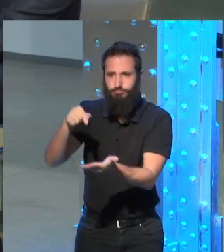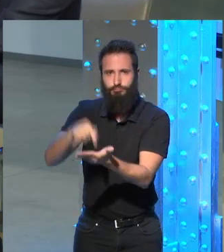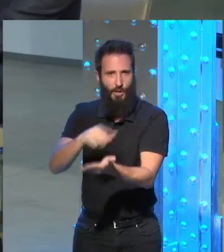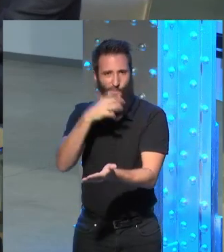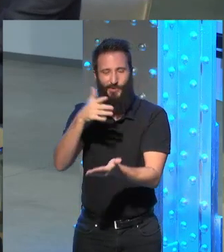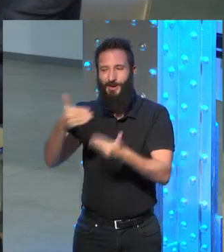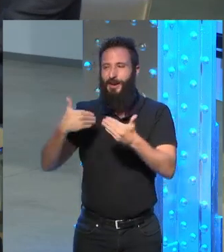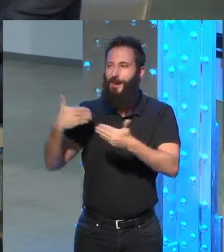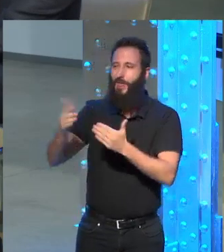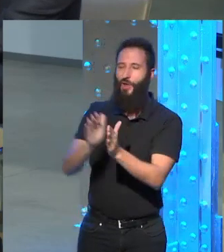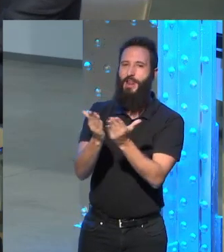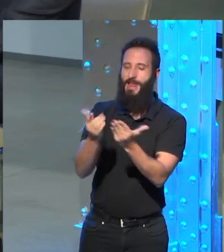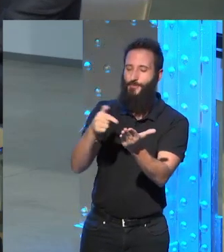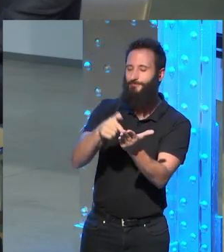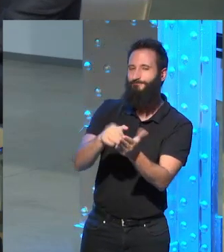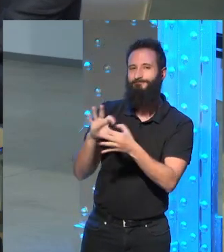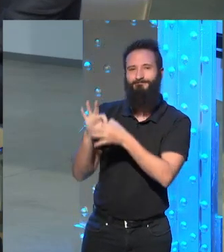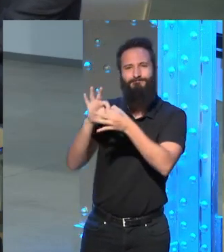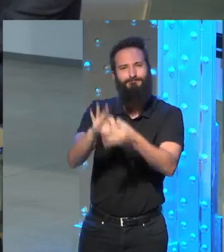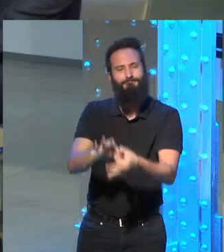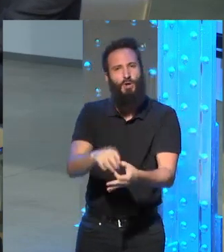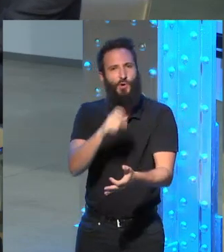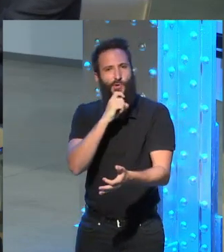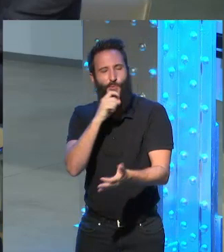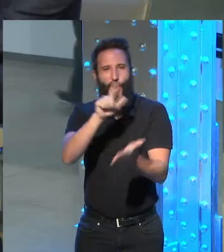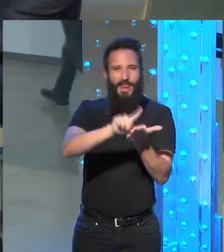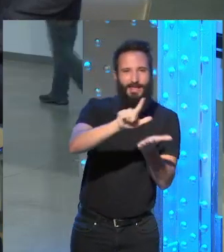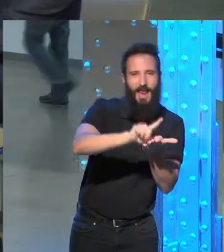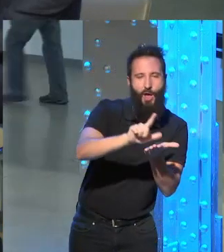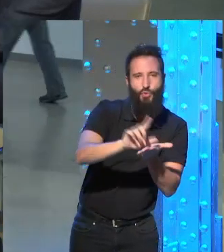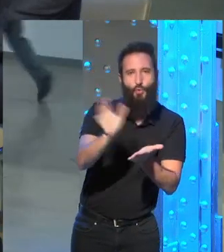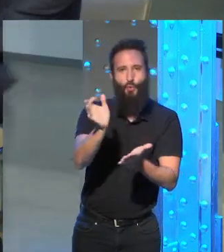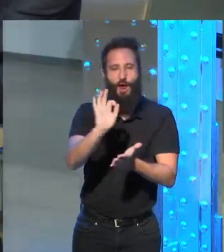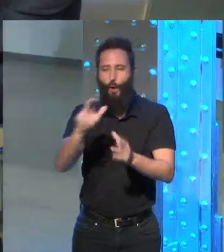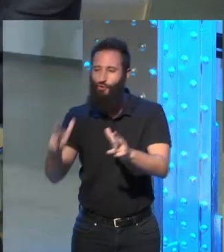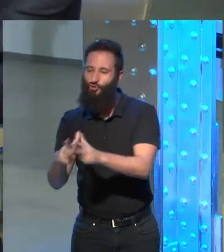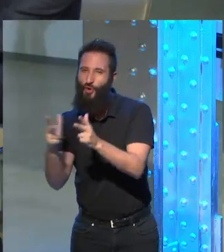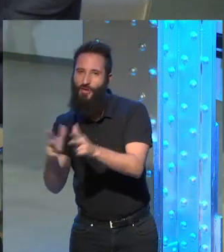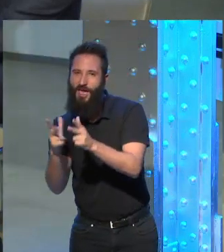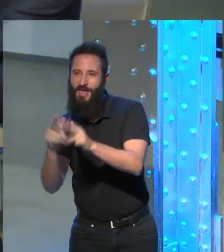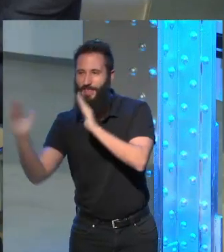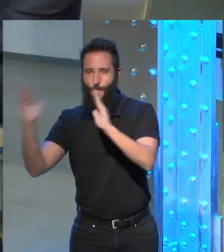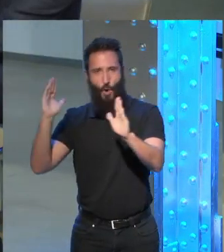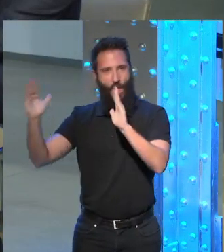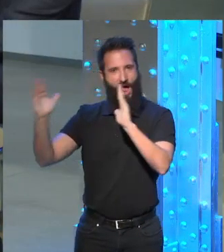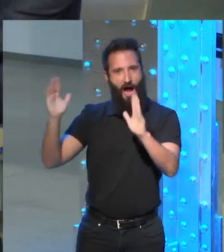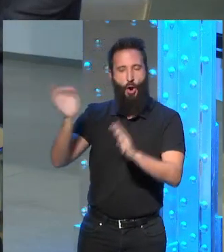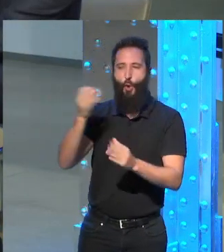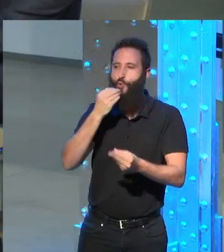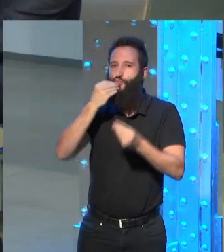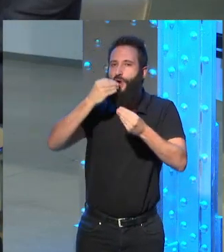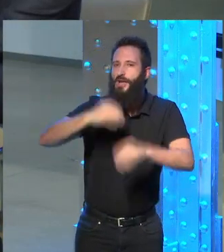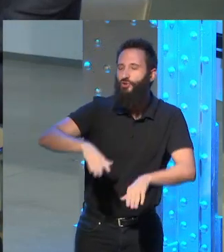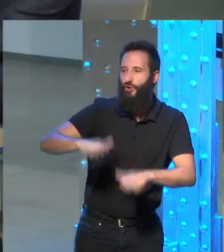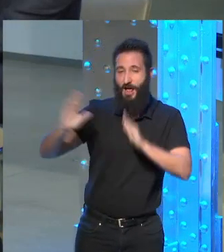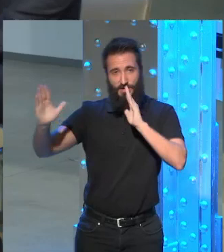son las relaciones de ese libro, es decir, de la literatura con la sociedad de su tiempo, con la historia